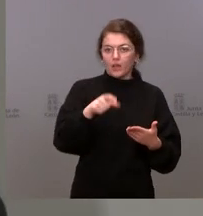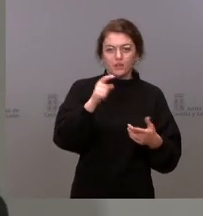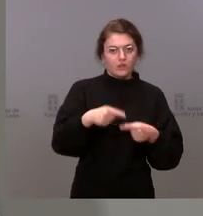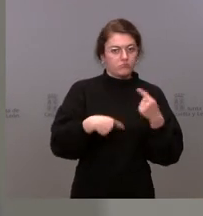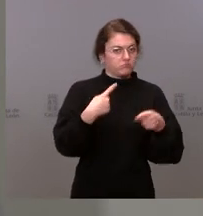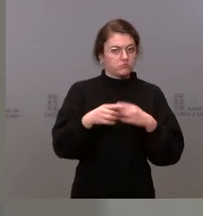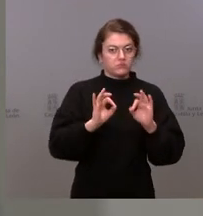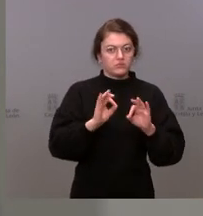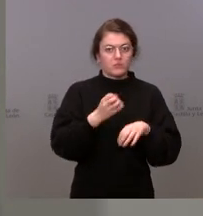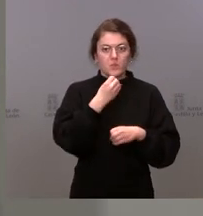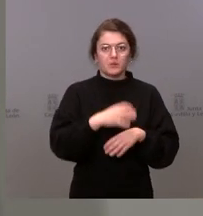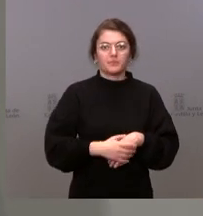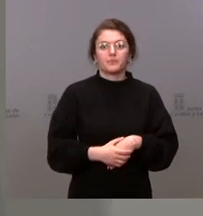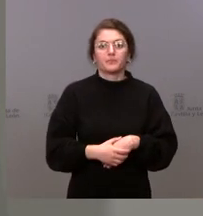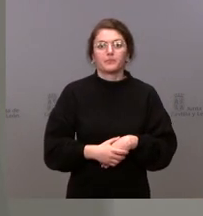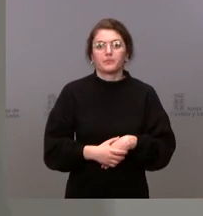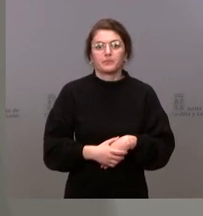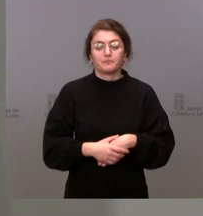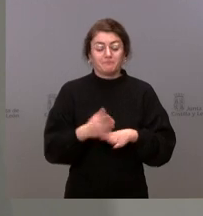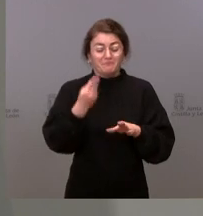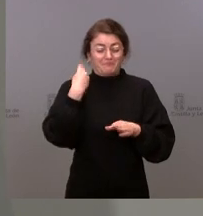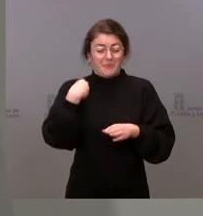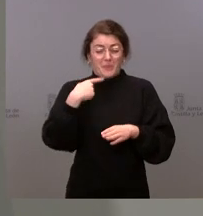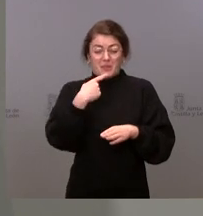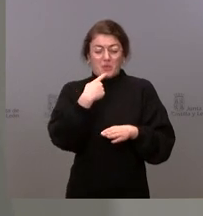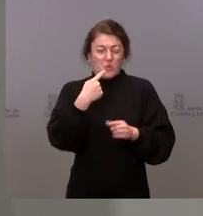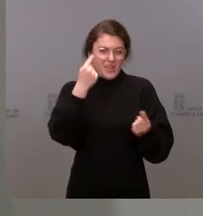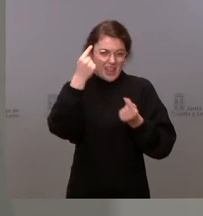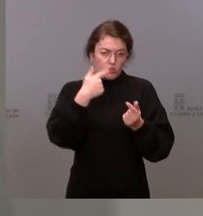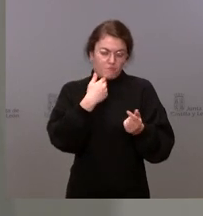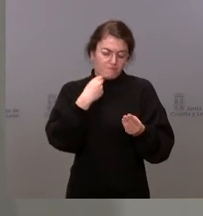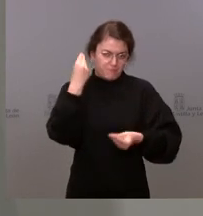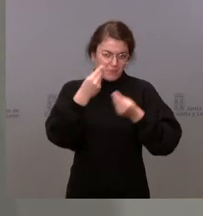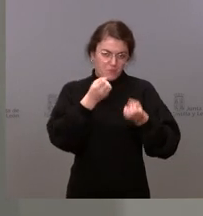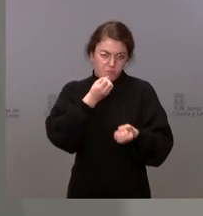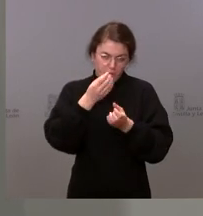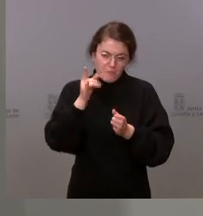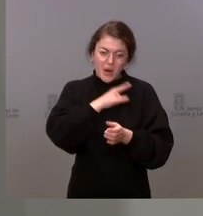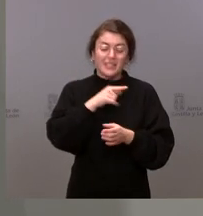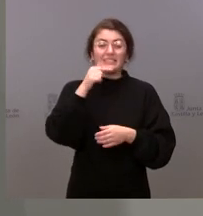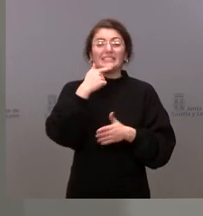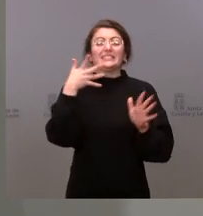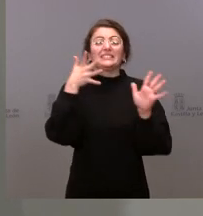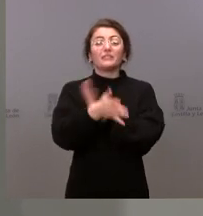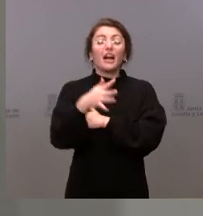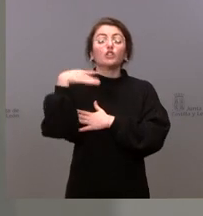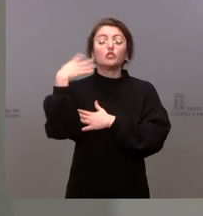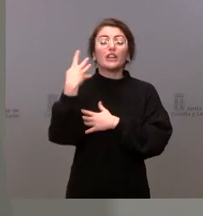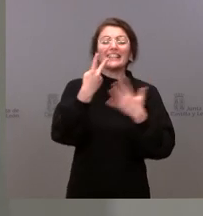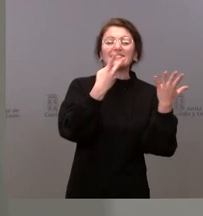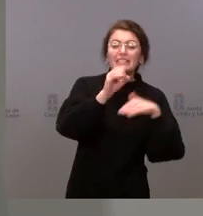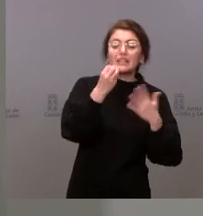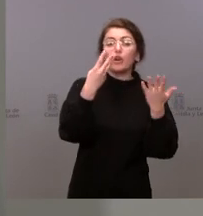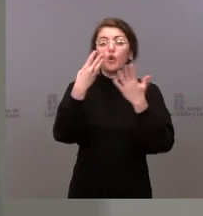un dato que creo que me he expresado mal. Hay 70-80 casos en un brote en Soria, pero